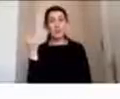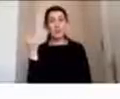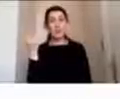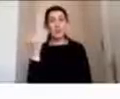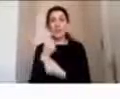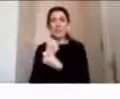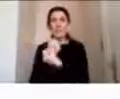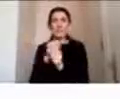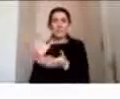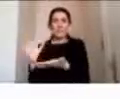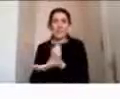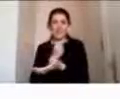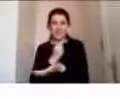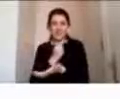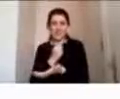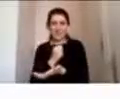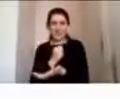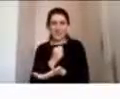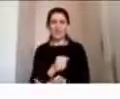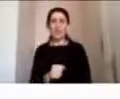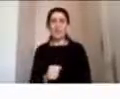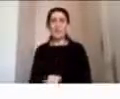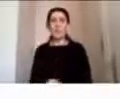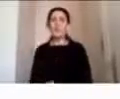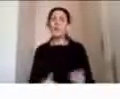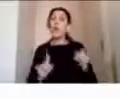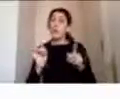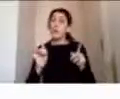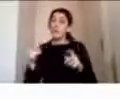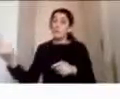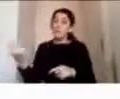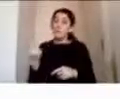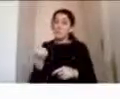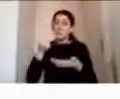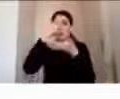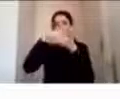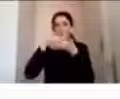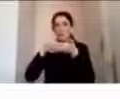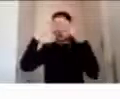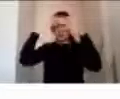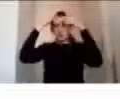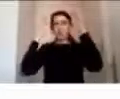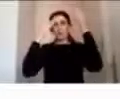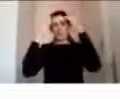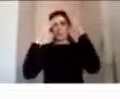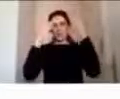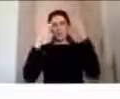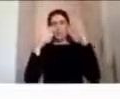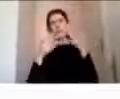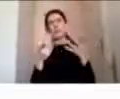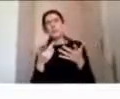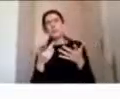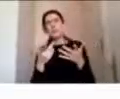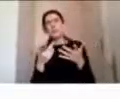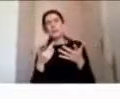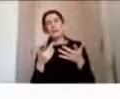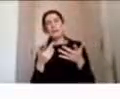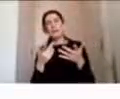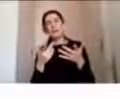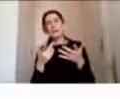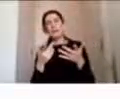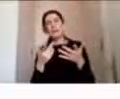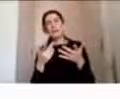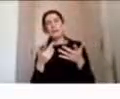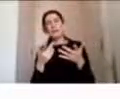usualmente llegan para una evaluación neuropsicológica la que permite saber más o menos el nivel cognitivo y la funcionalidad actual del niño o